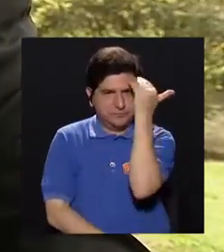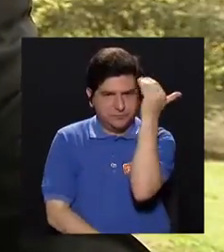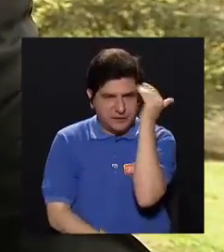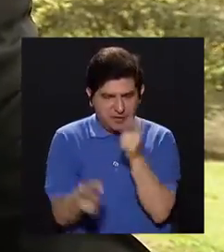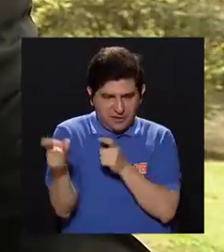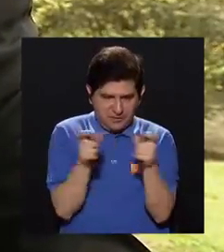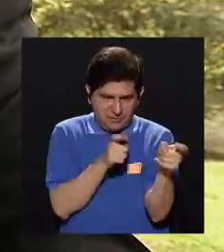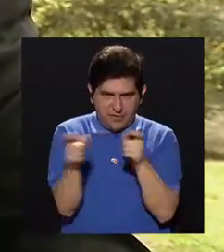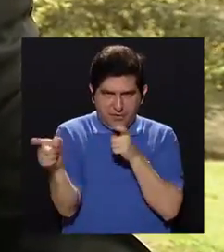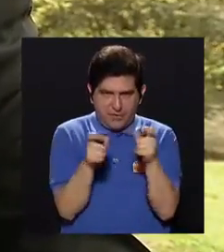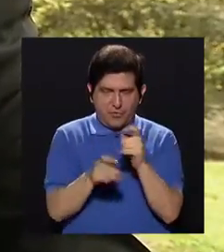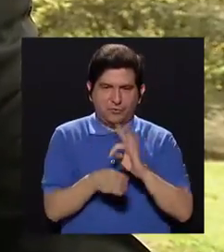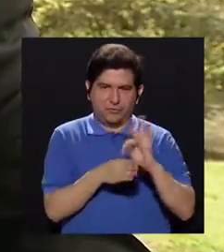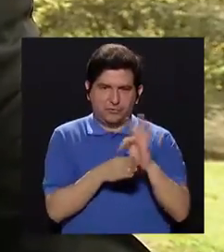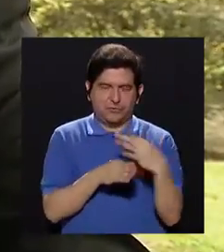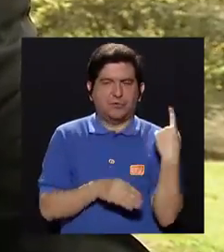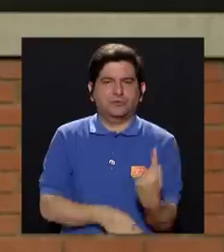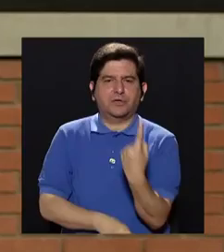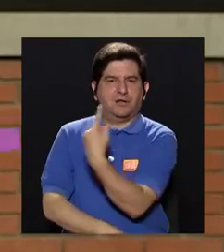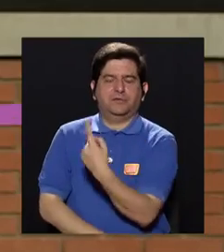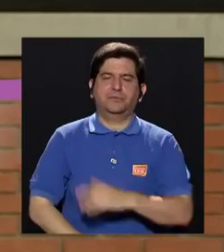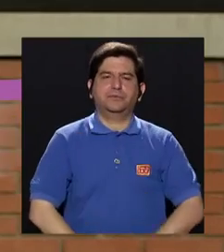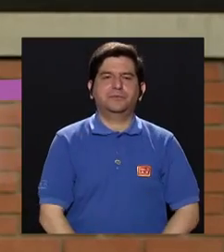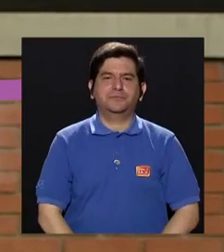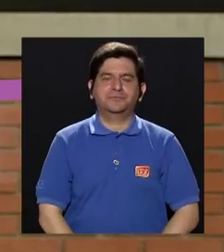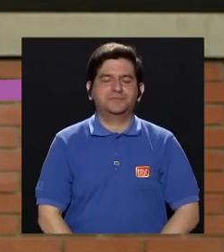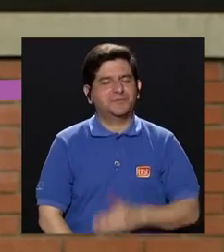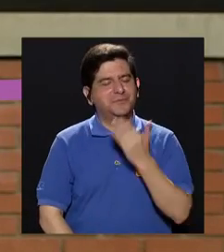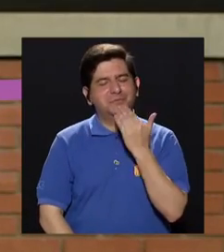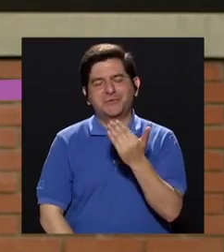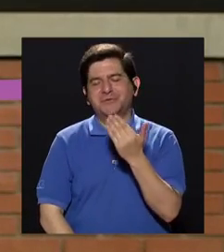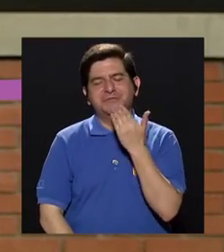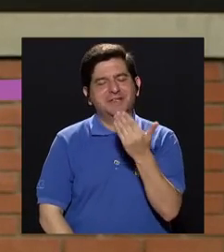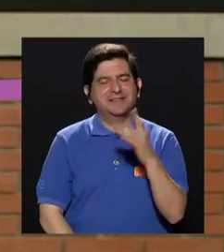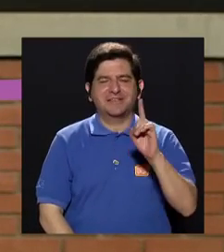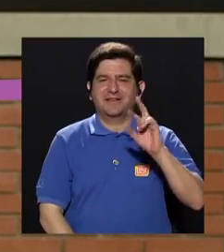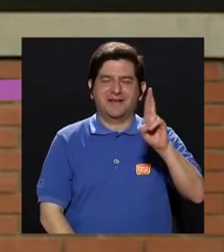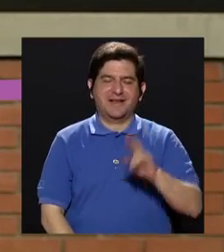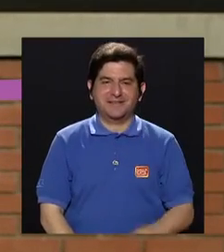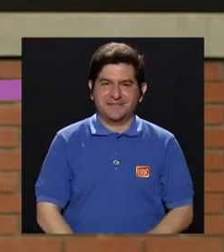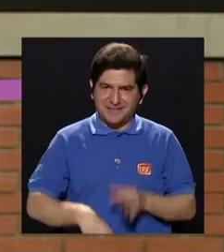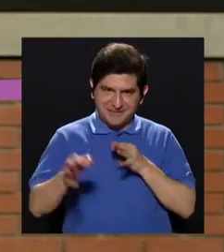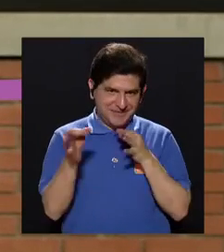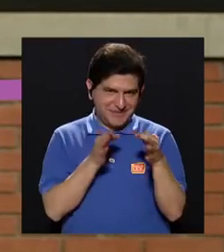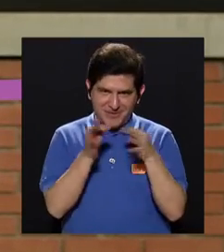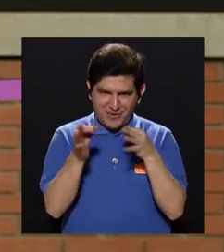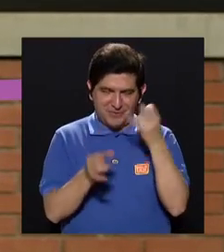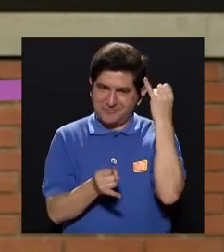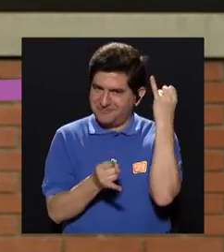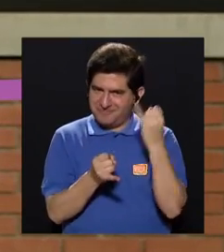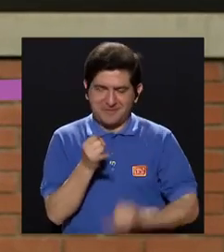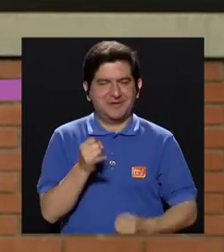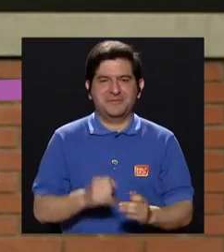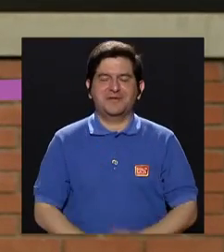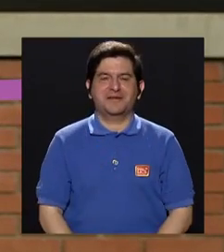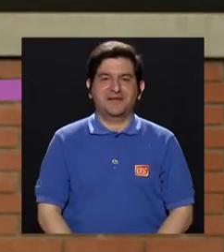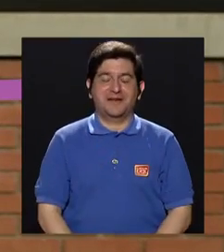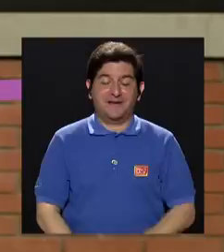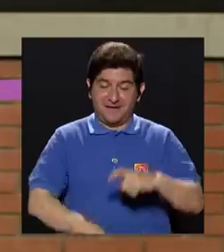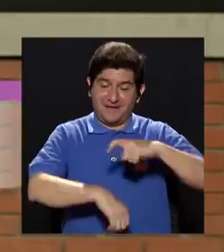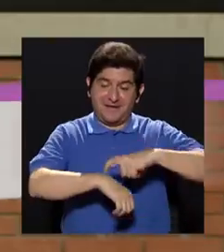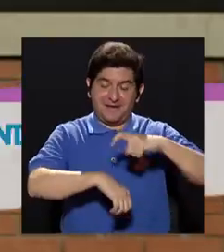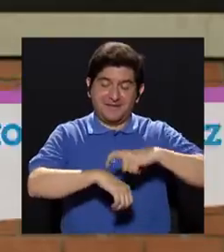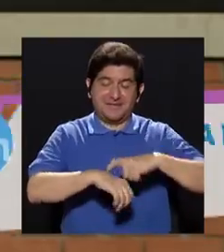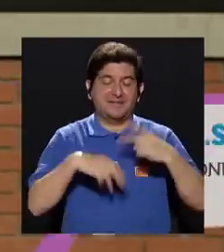control de los tratamientos de cada uno. Con esta explicación llegamos al final, a este ratito que se nos fue muy rápido.